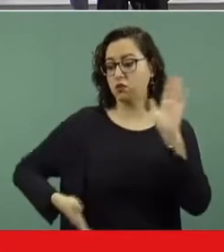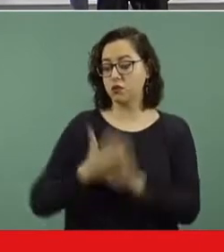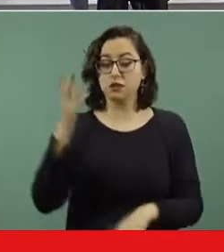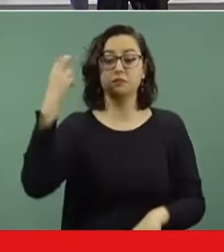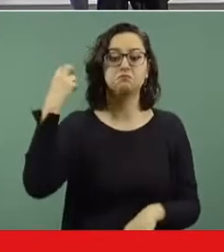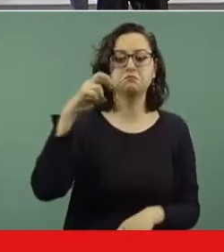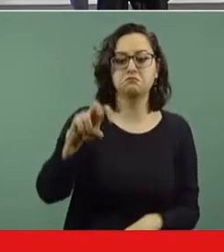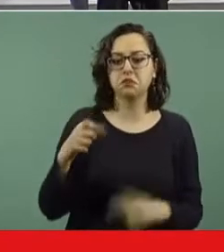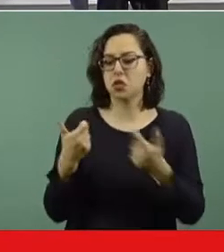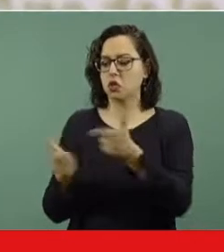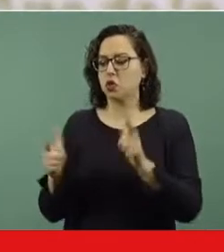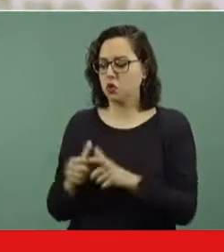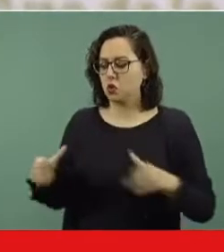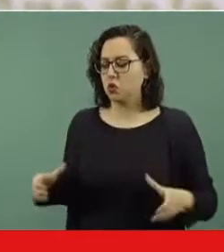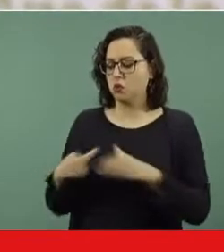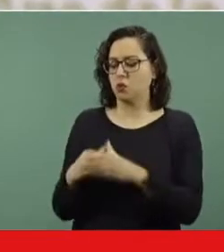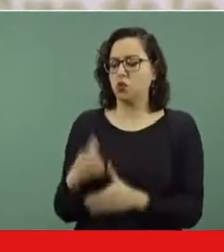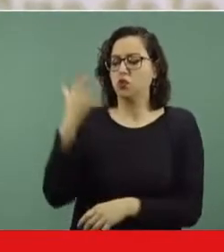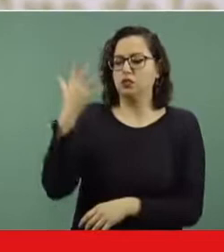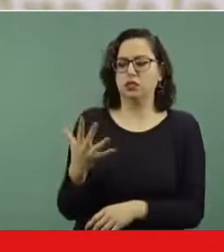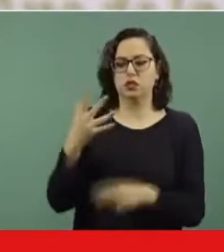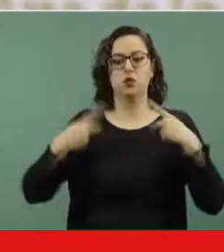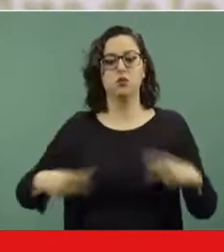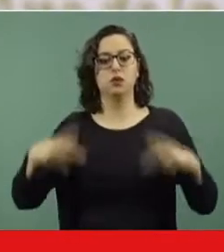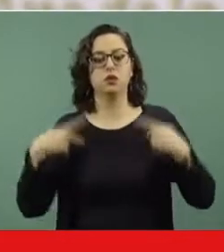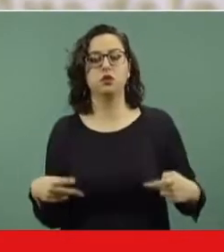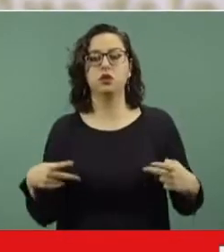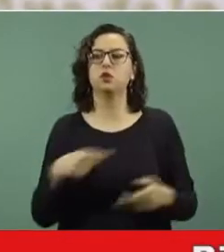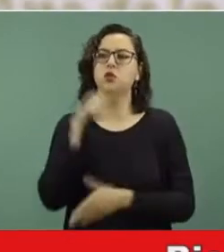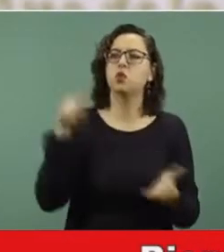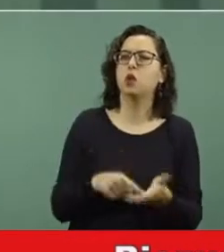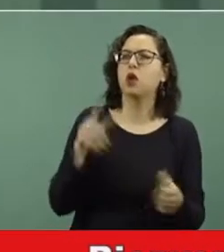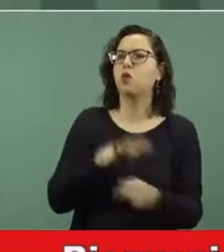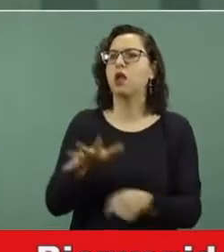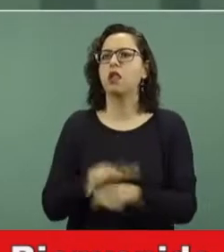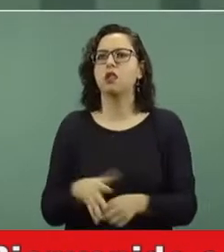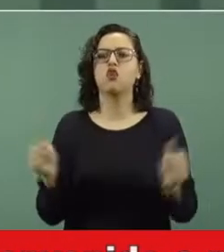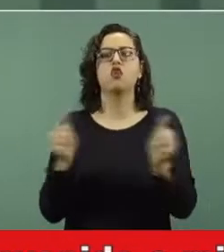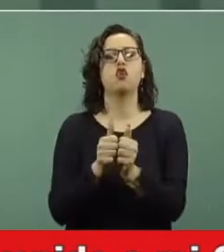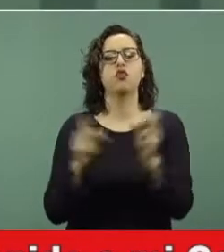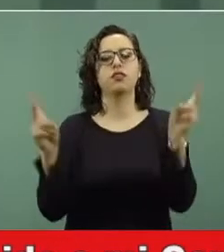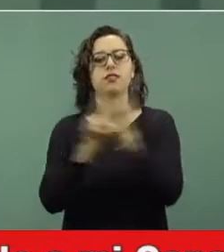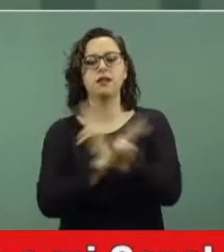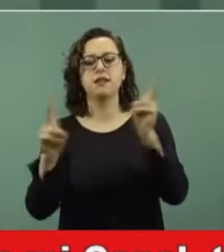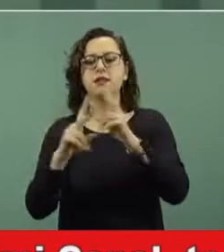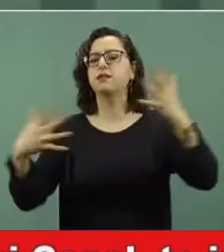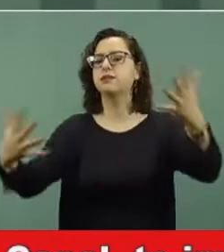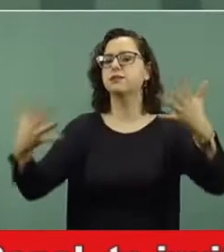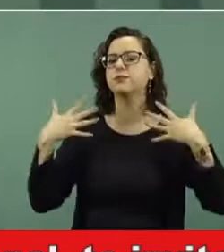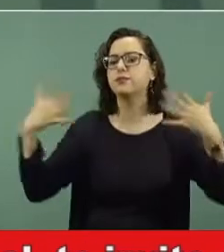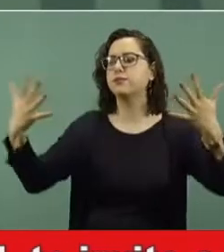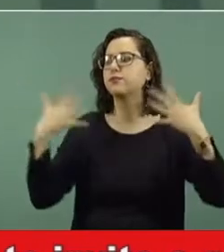de cinco personas y elegir lugares al aire libre y buena ventilación. De la evidencia que se ha acumulado a lo largo de la epidemia ya se